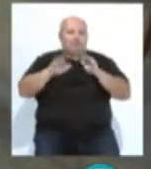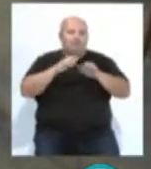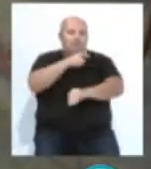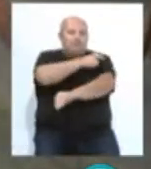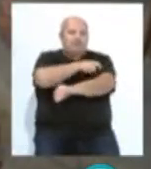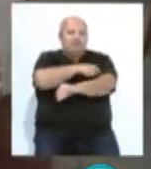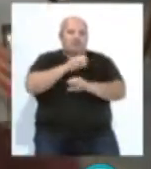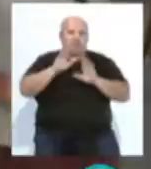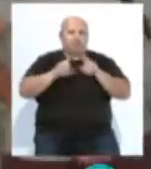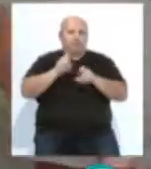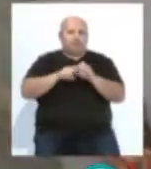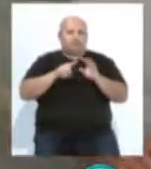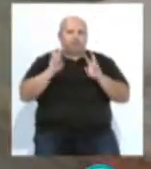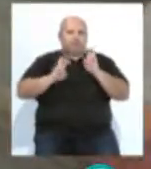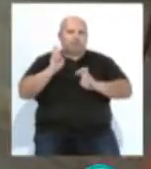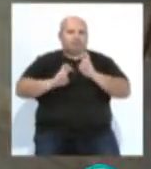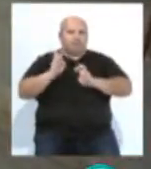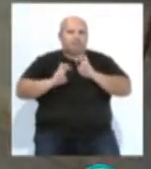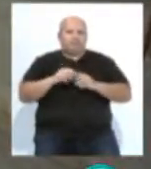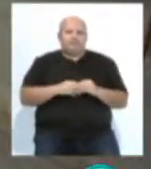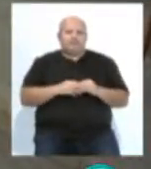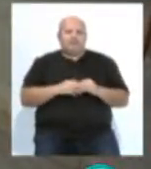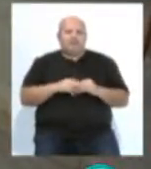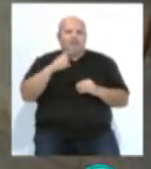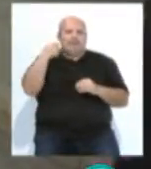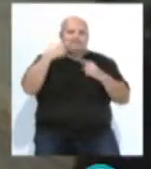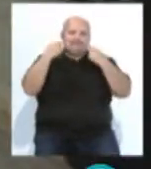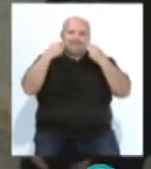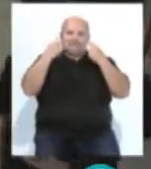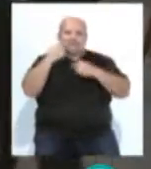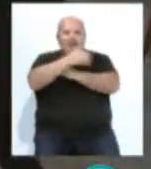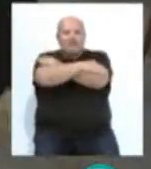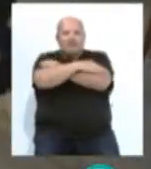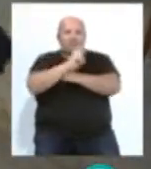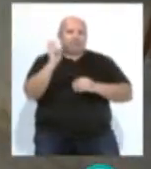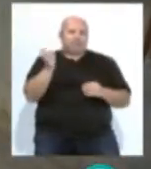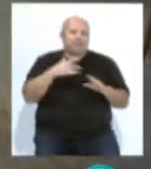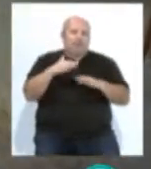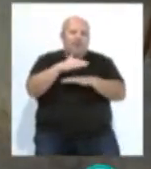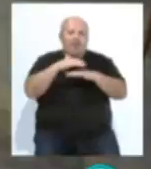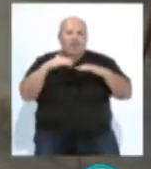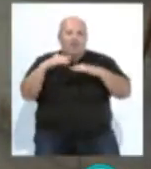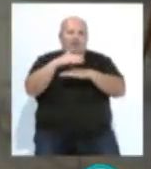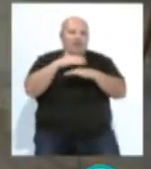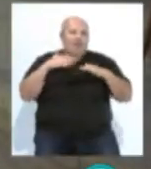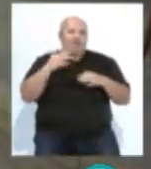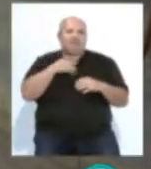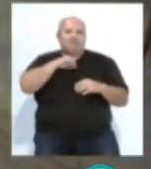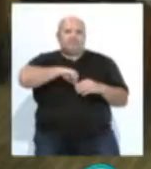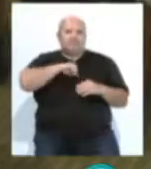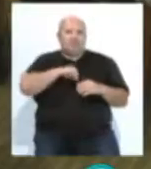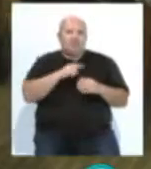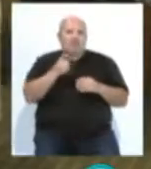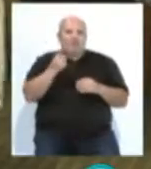militantes que aumentaban en número conforme avanzaba la noche. Caras sonrientes, abrazos y corrillos se iban sucediendo conteniendo